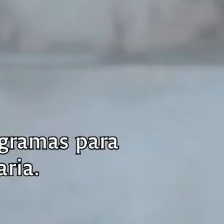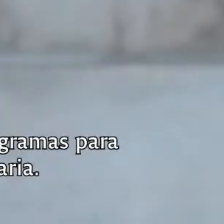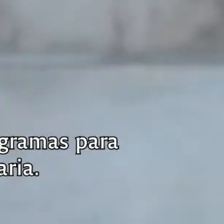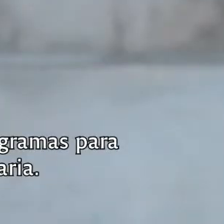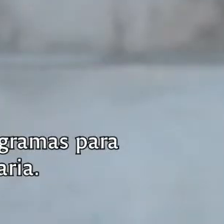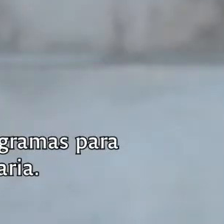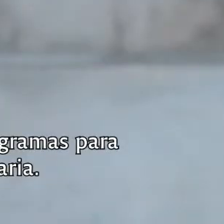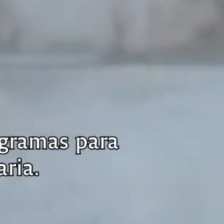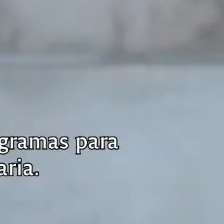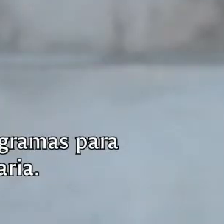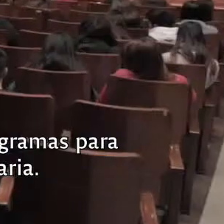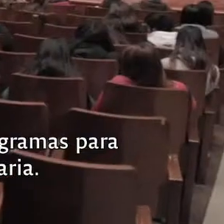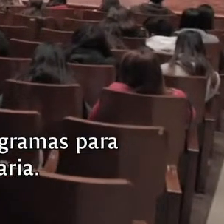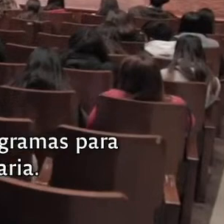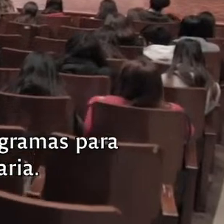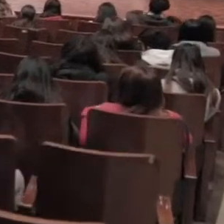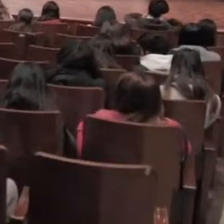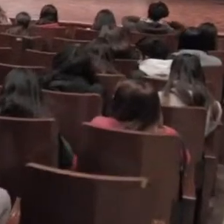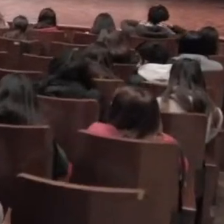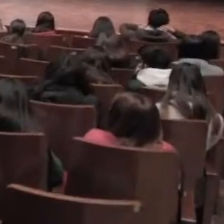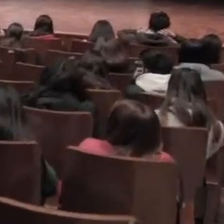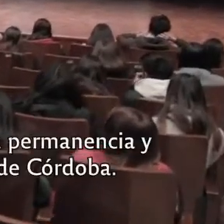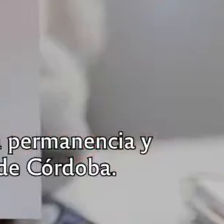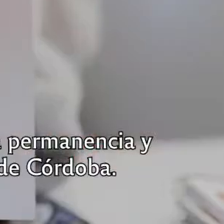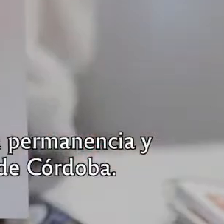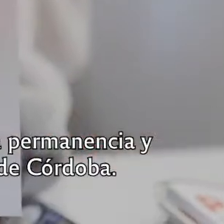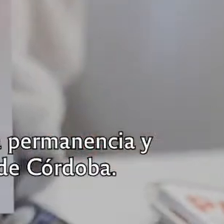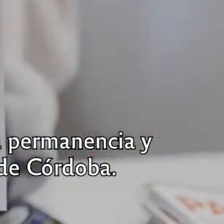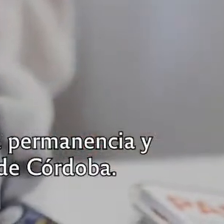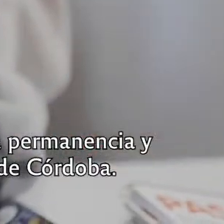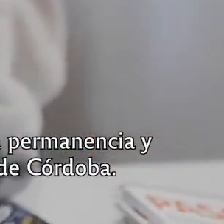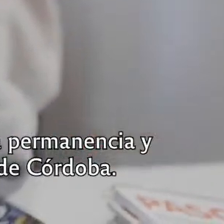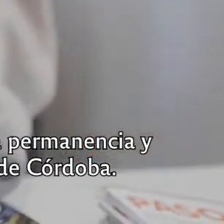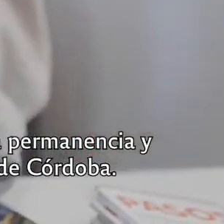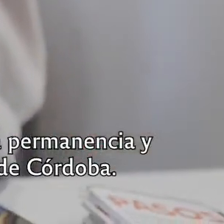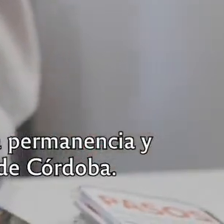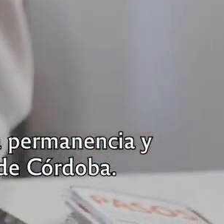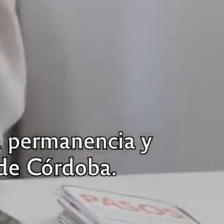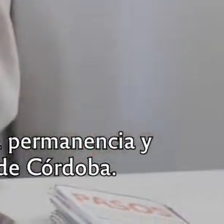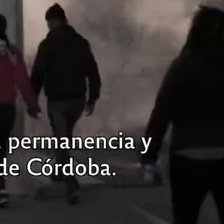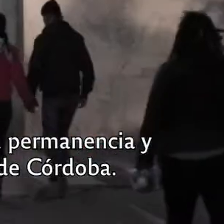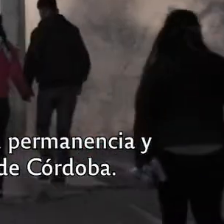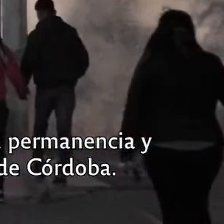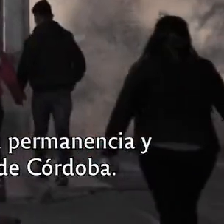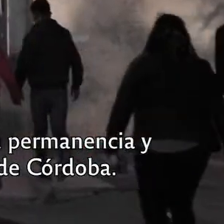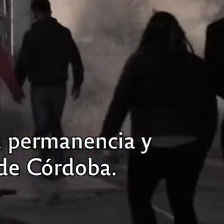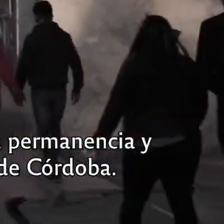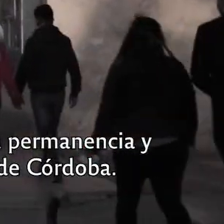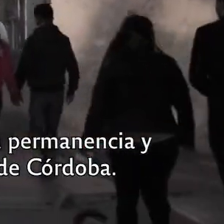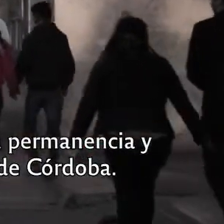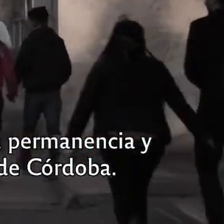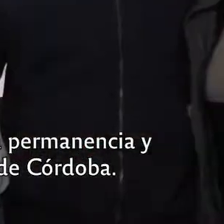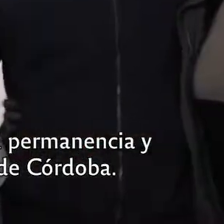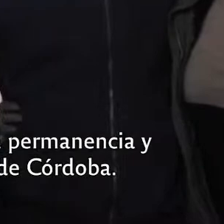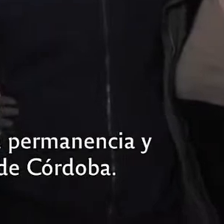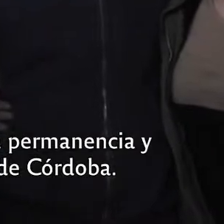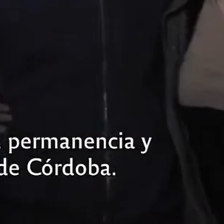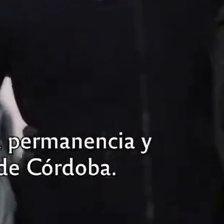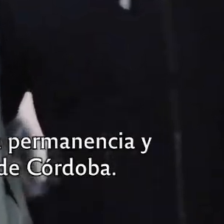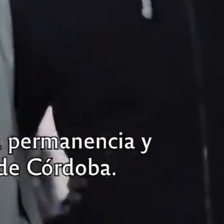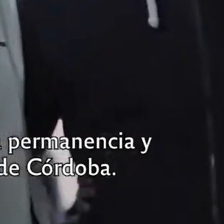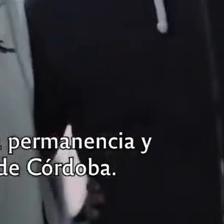acompañarlos a ustedes en la vida universitaria. Nosotros los acompañamos desde el ingreso, durante la permanencia y hasta el egreso